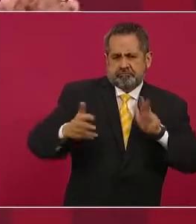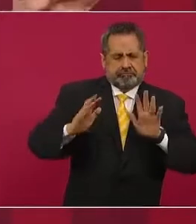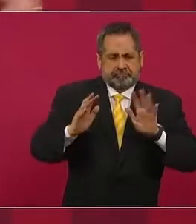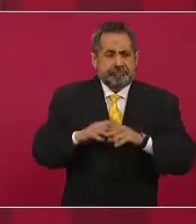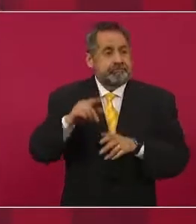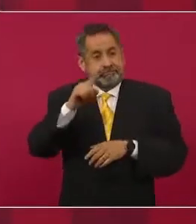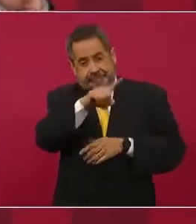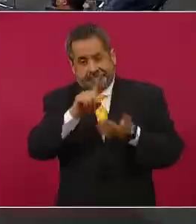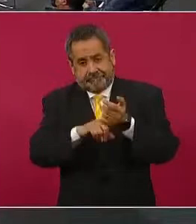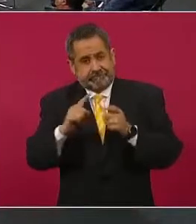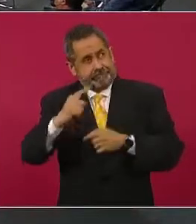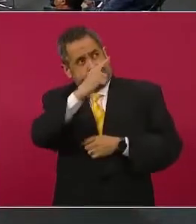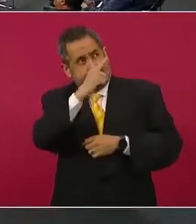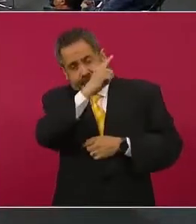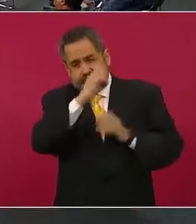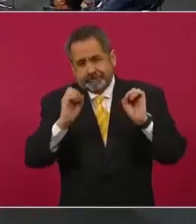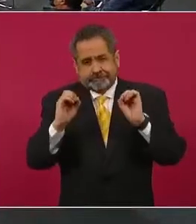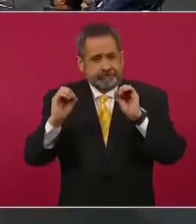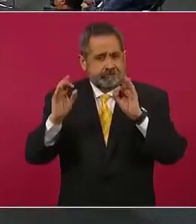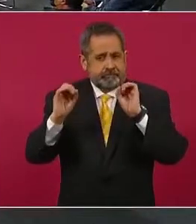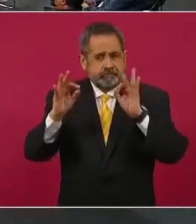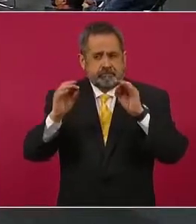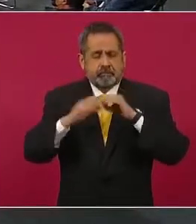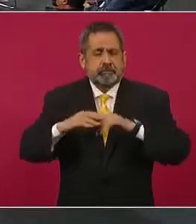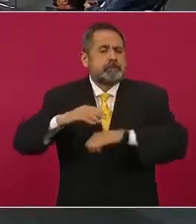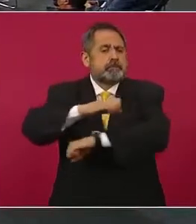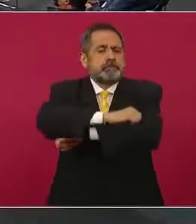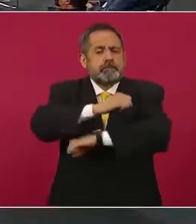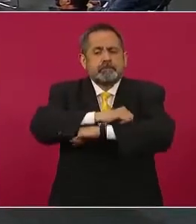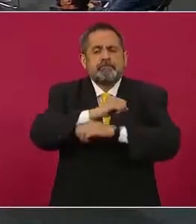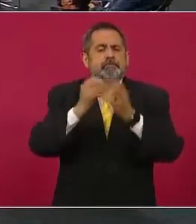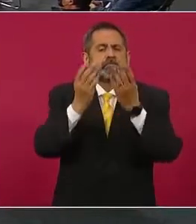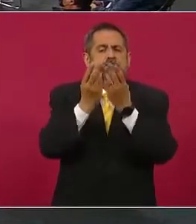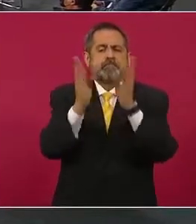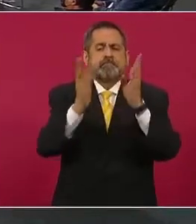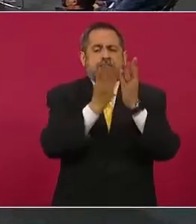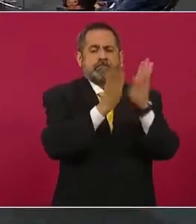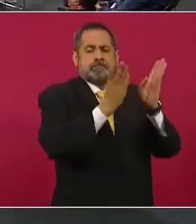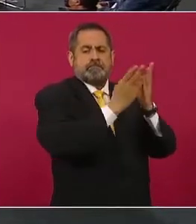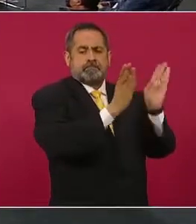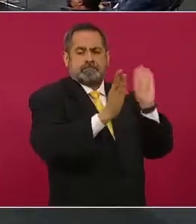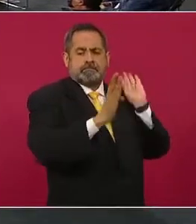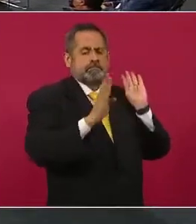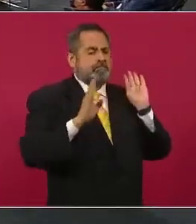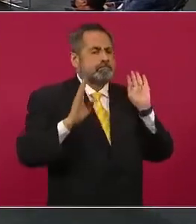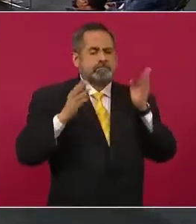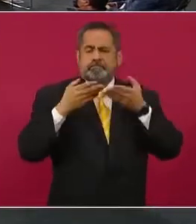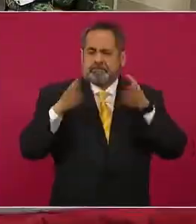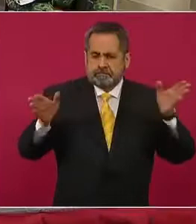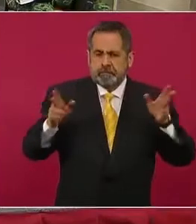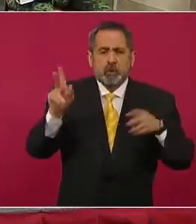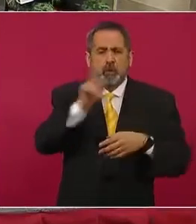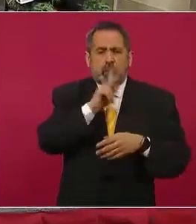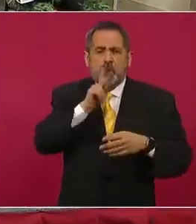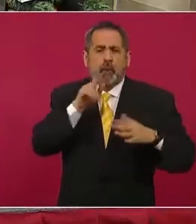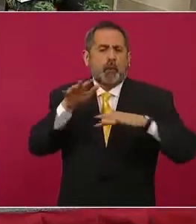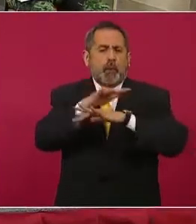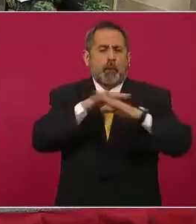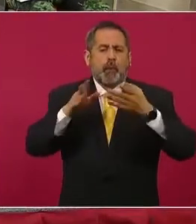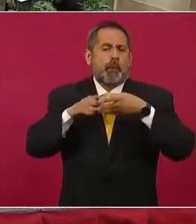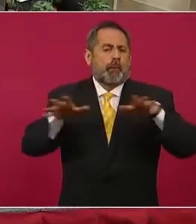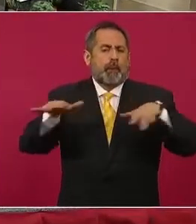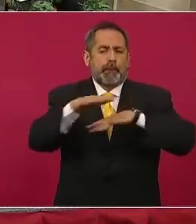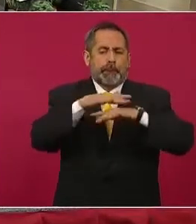las oficinas o en los salones, los ventanales, las ventanas estaban abiertas para permitir la circulación de aire y